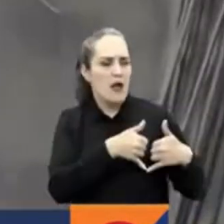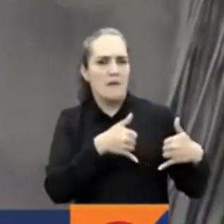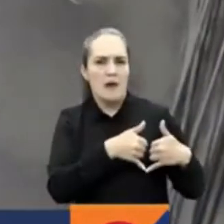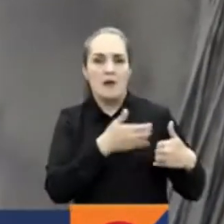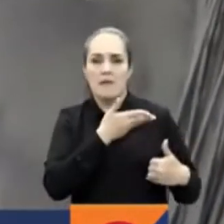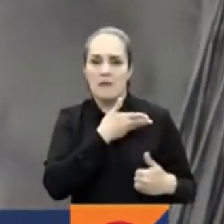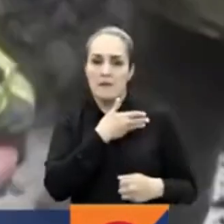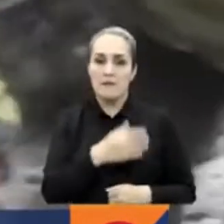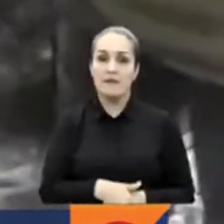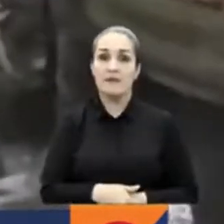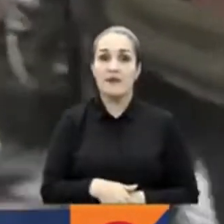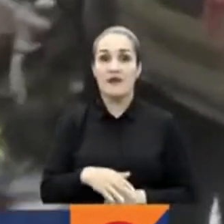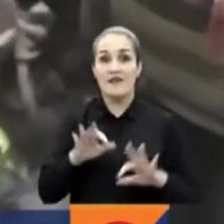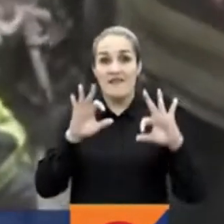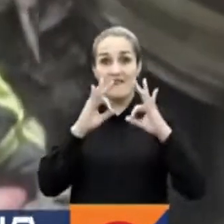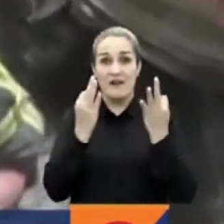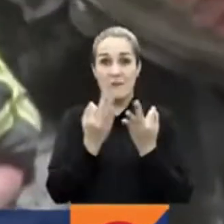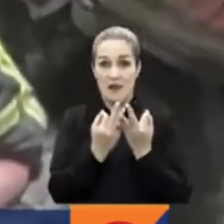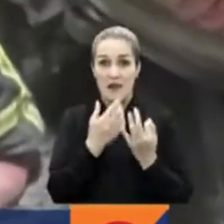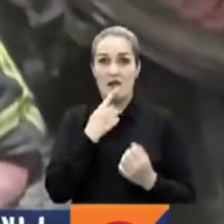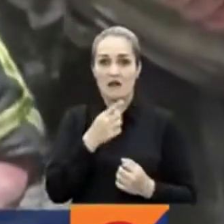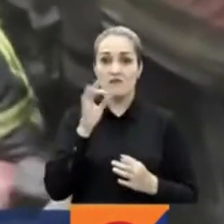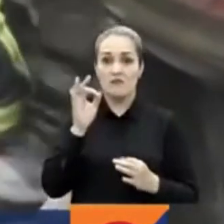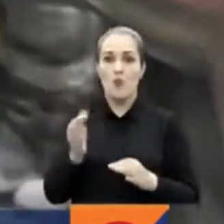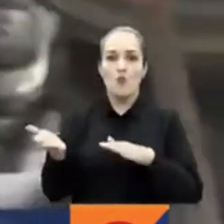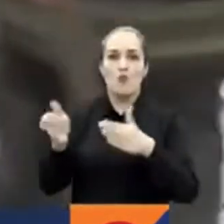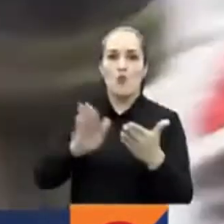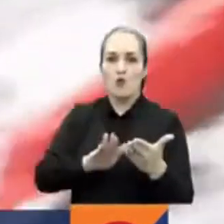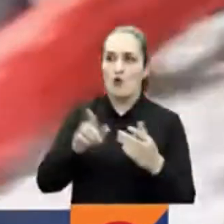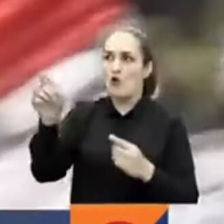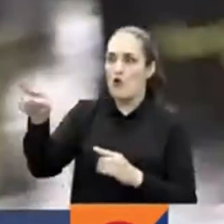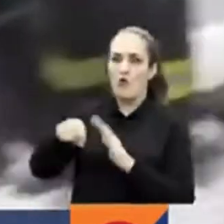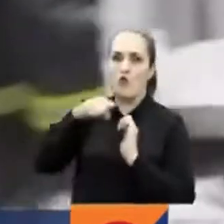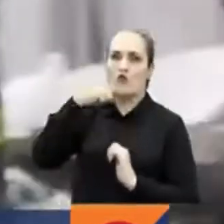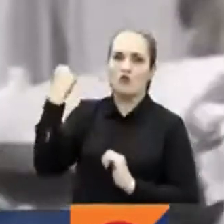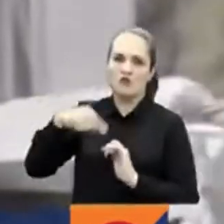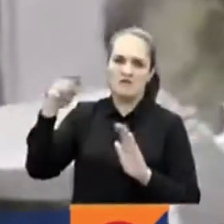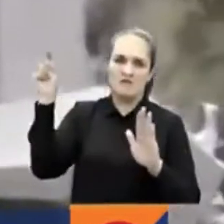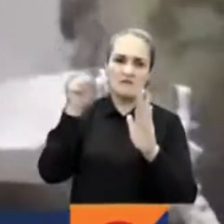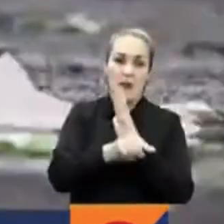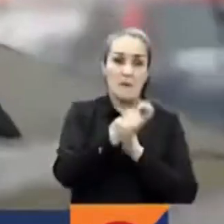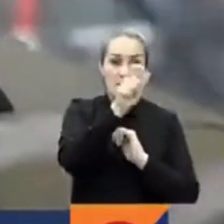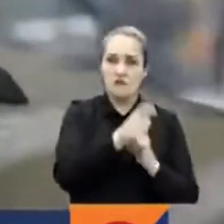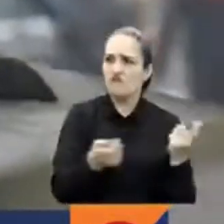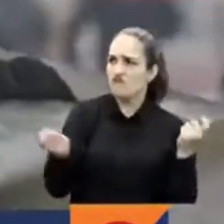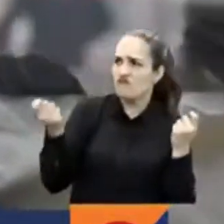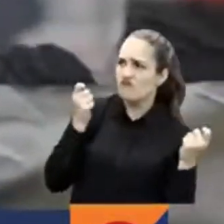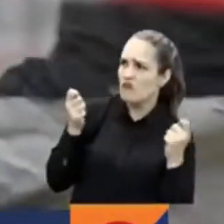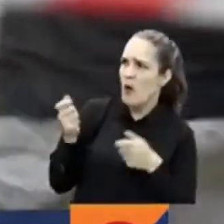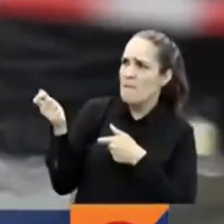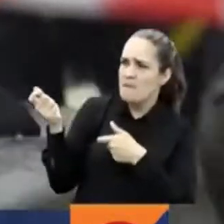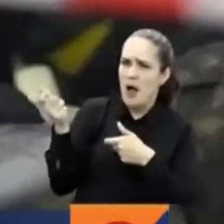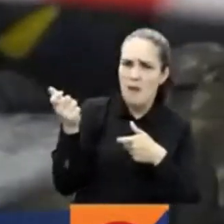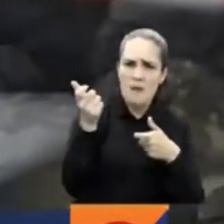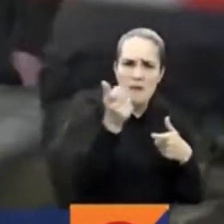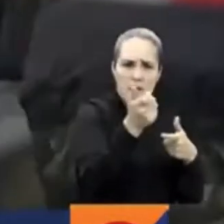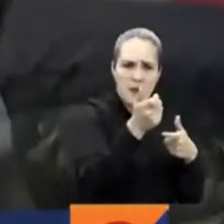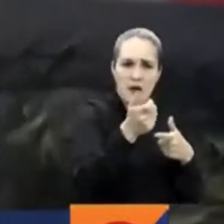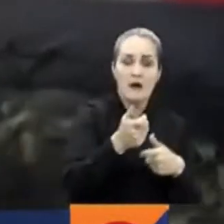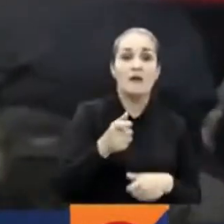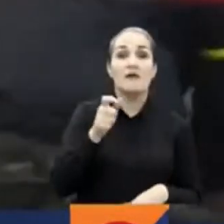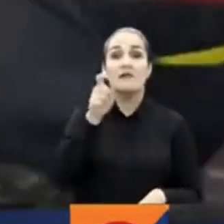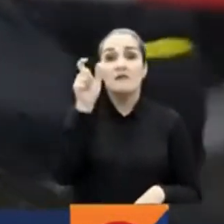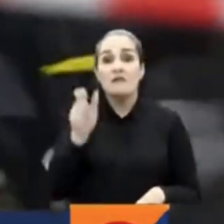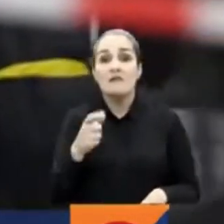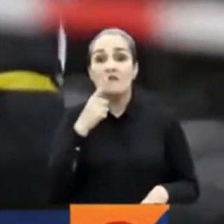días. La familia del joven dice que murió en un combate con soldados rusos y él era uno de los encargados de manejar los lanzagranadas. Ellos aseguran que